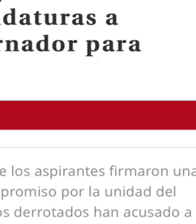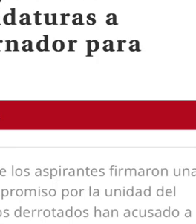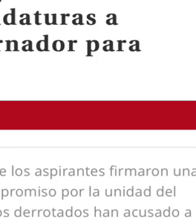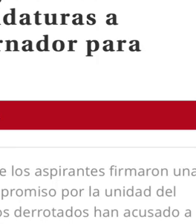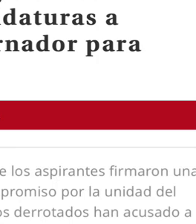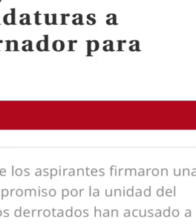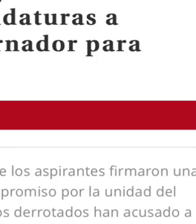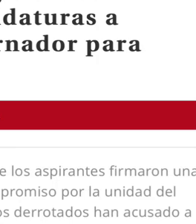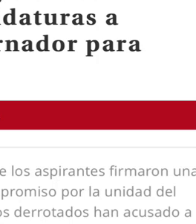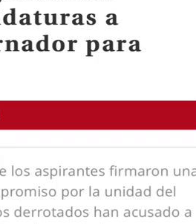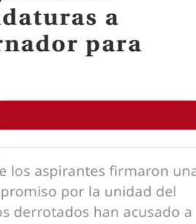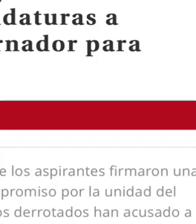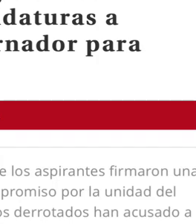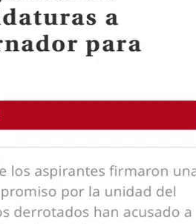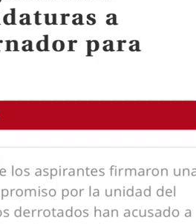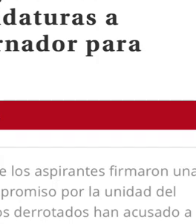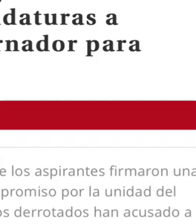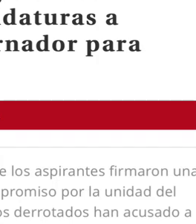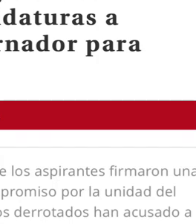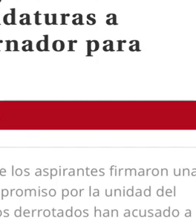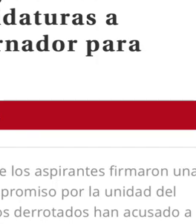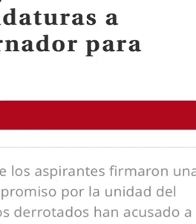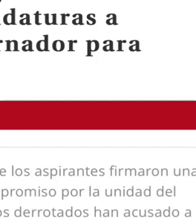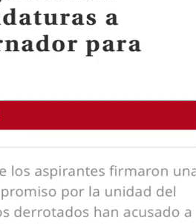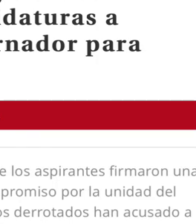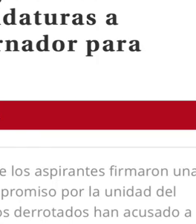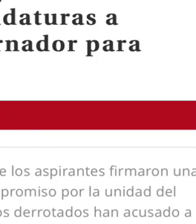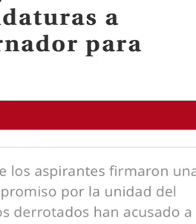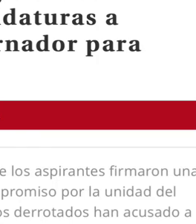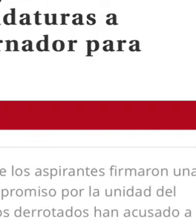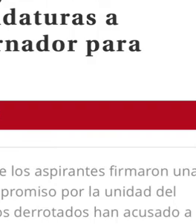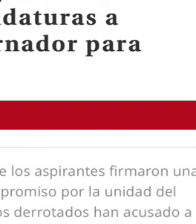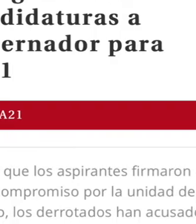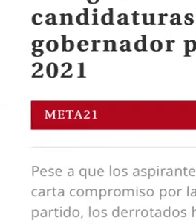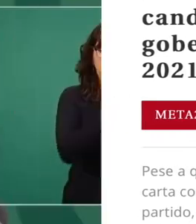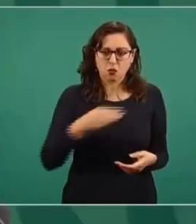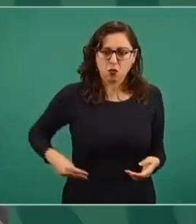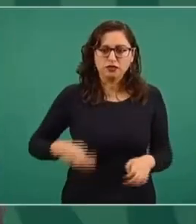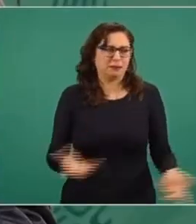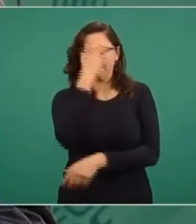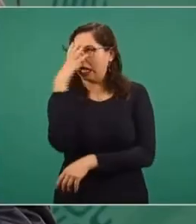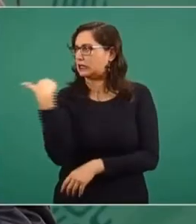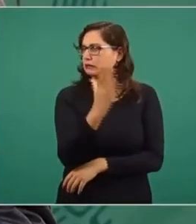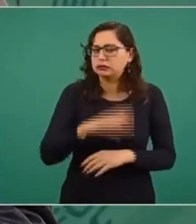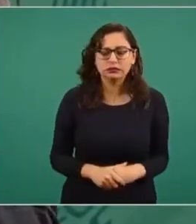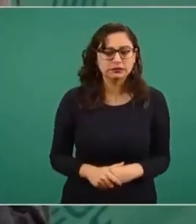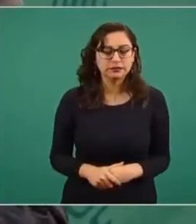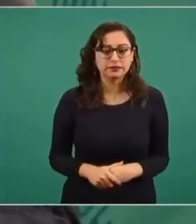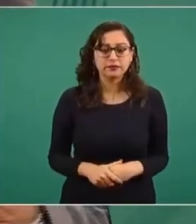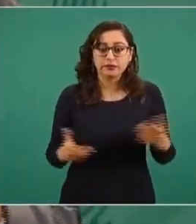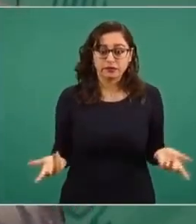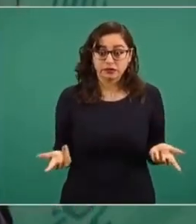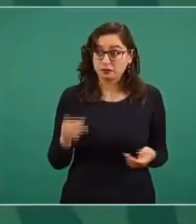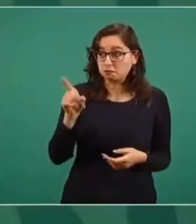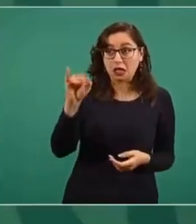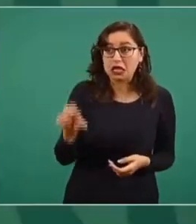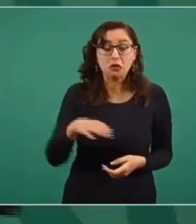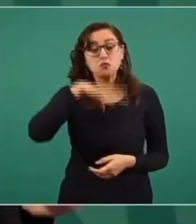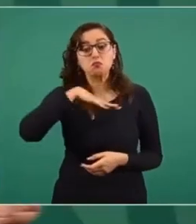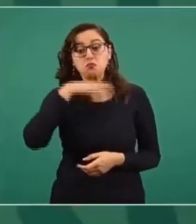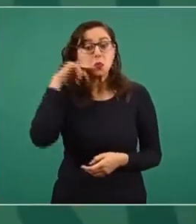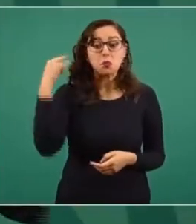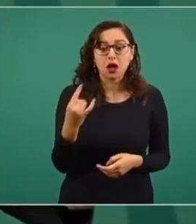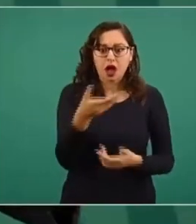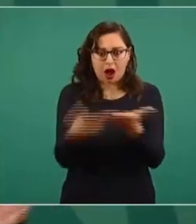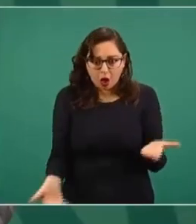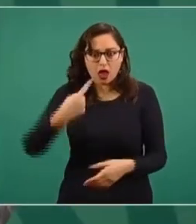a promover el voto en municipios del Estado de México? Eso nosotros no lo podríamos